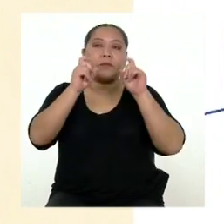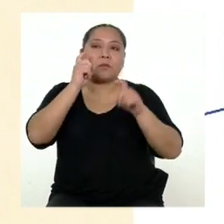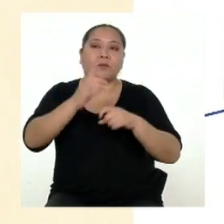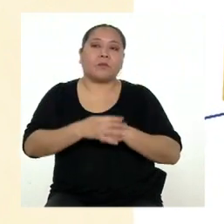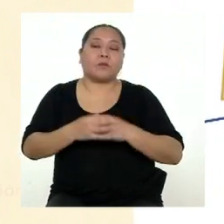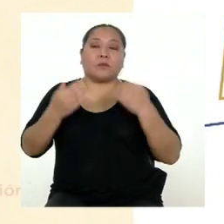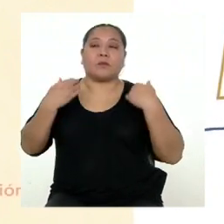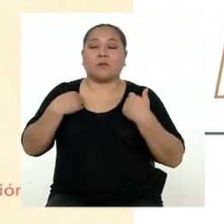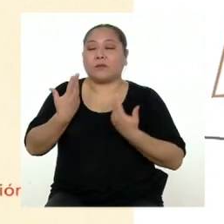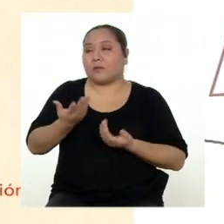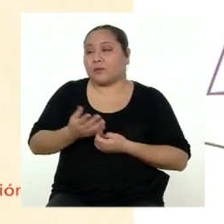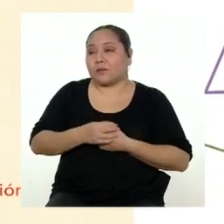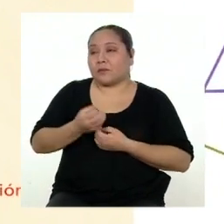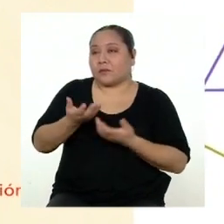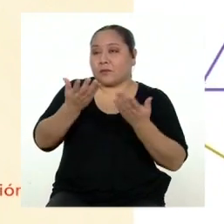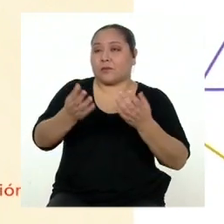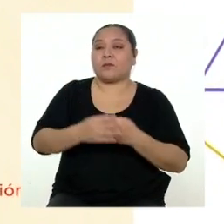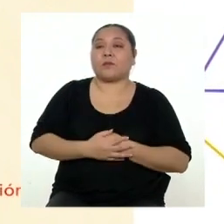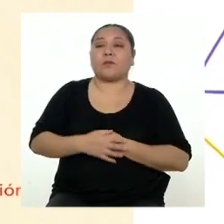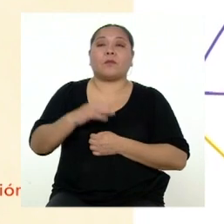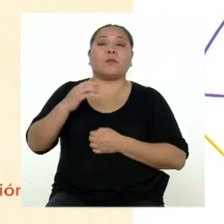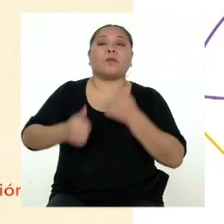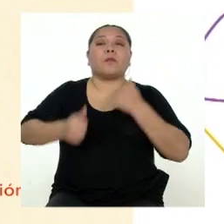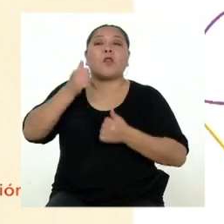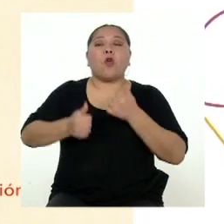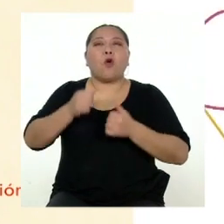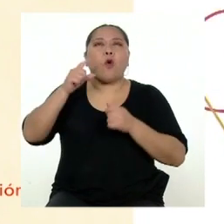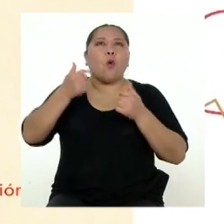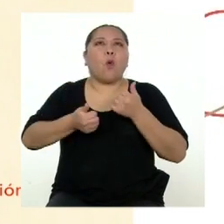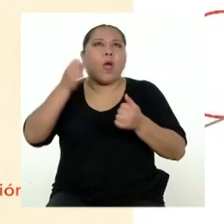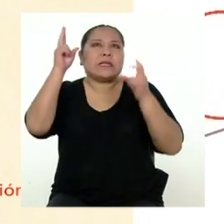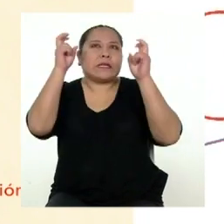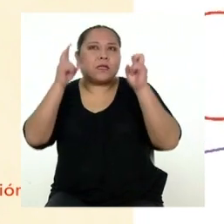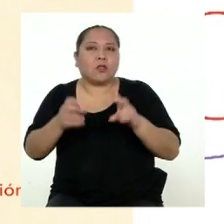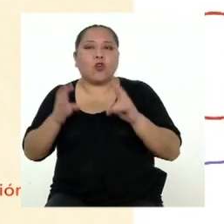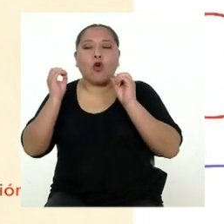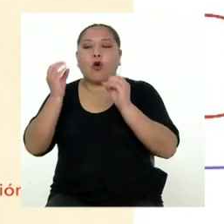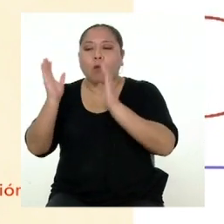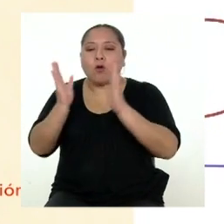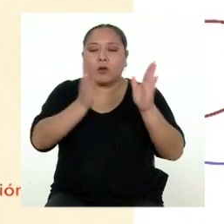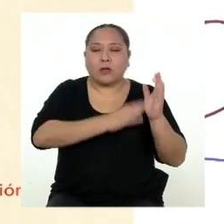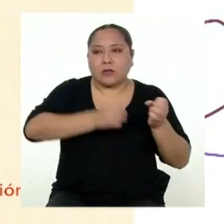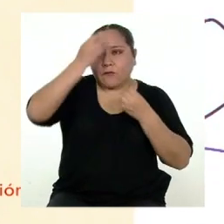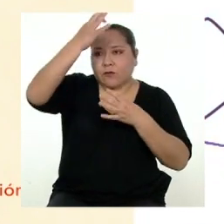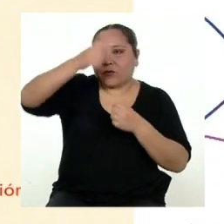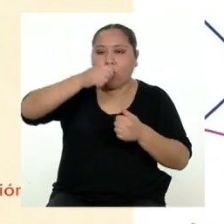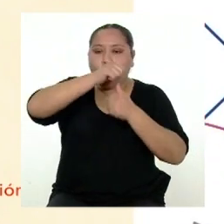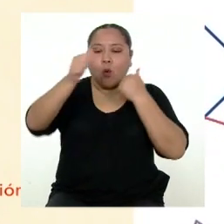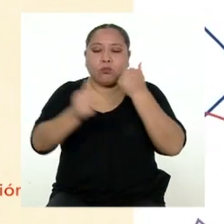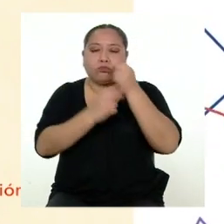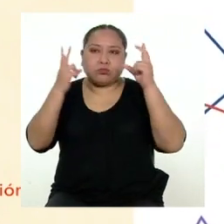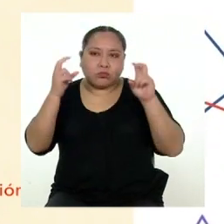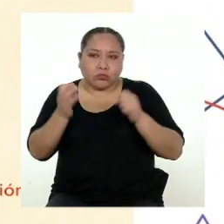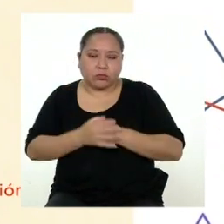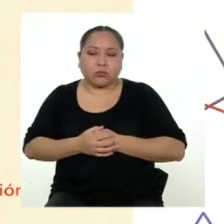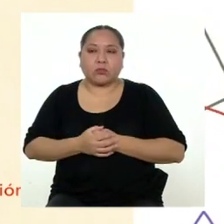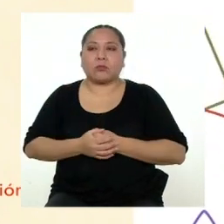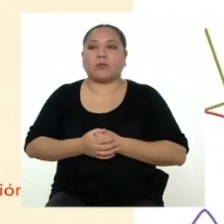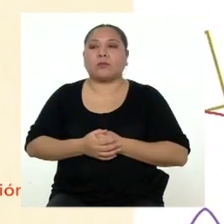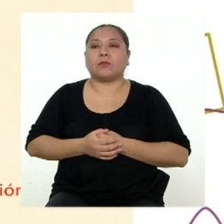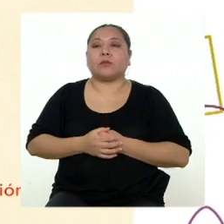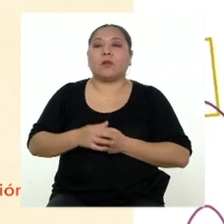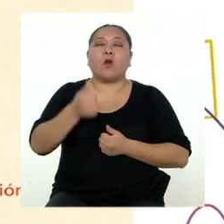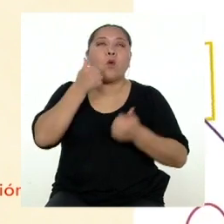debemos hacernos son ¿Cuál será el título? ¿Cómo organizaremos la información? ¿Qué subtítulos o encabezados tendrá?